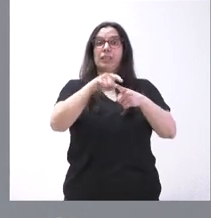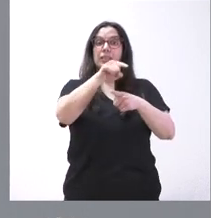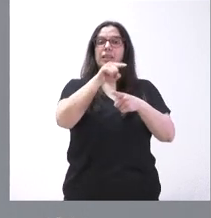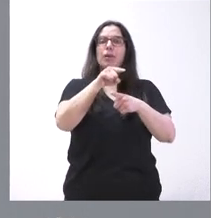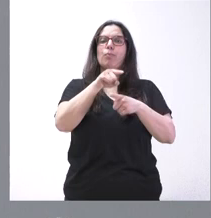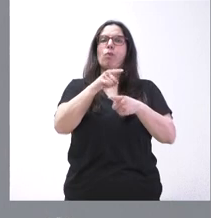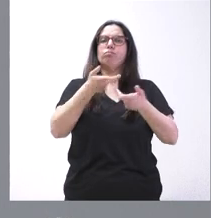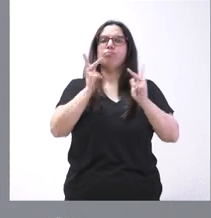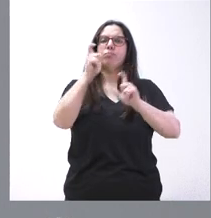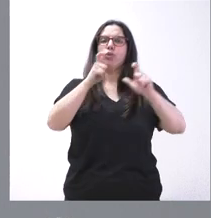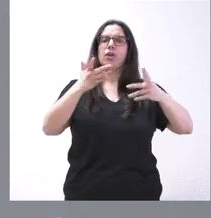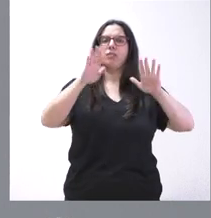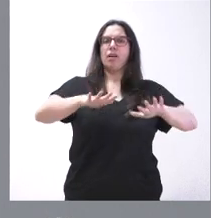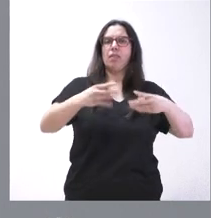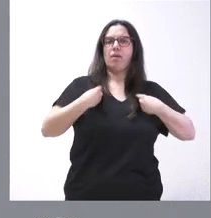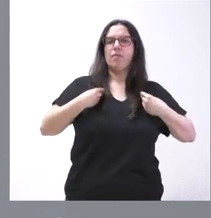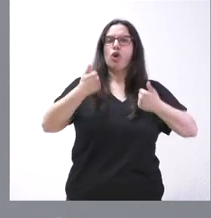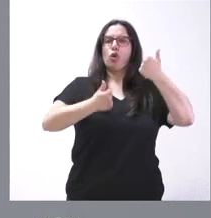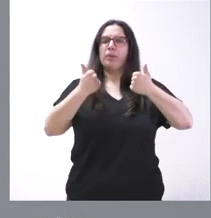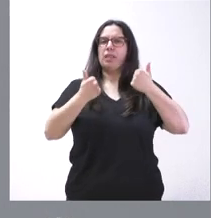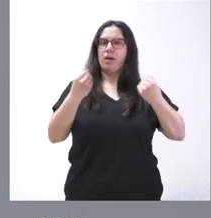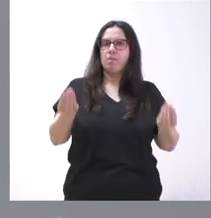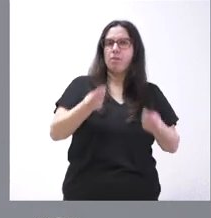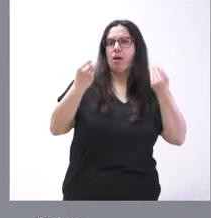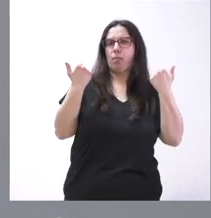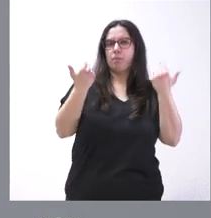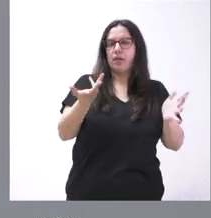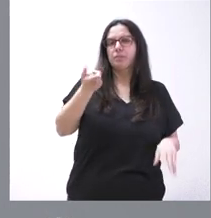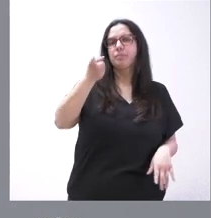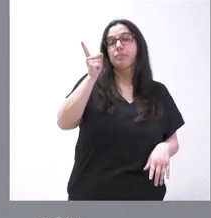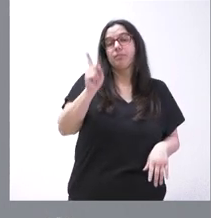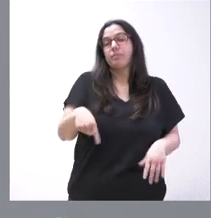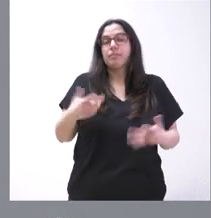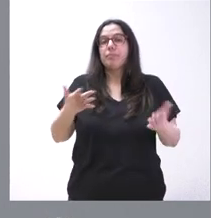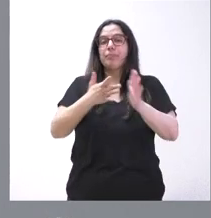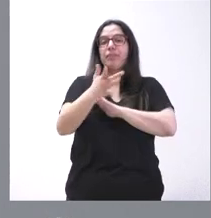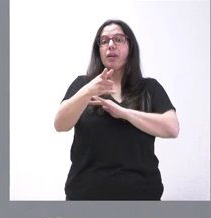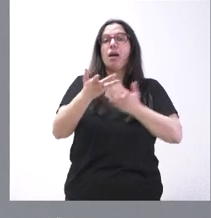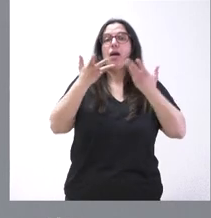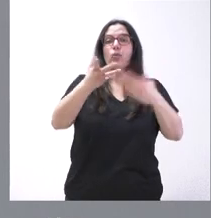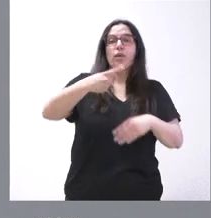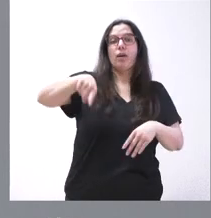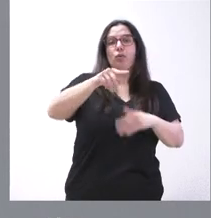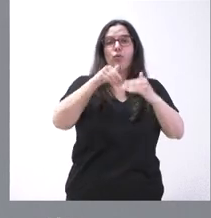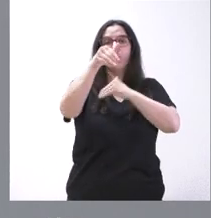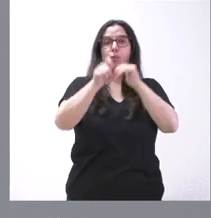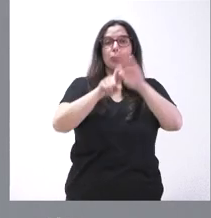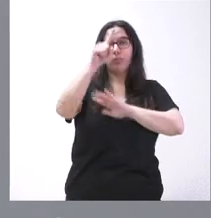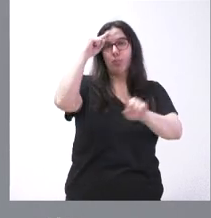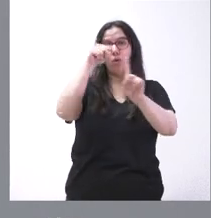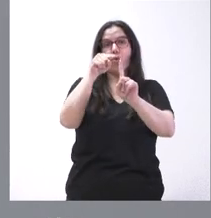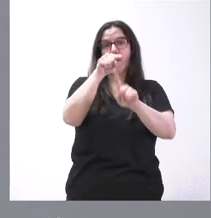competitividad de las explotaciones agrarias y el regadío, por tanto, ayuda a que estas explotaciones tengan futuro, que es nuestro objetivo.